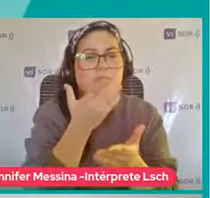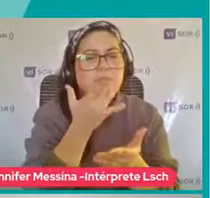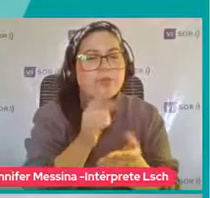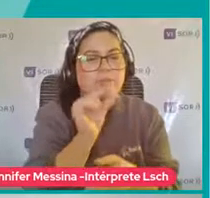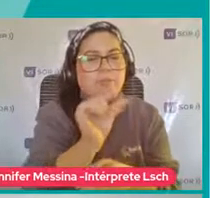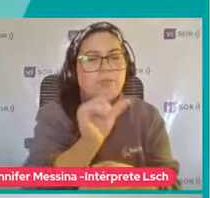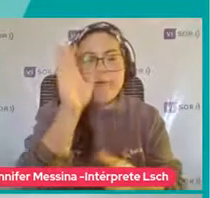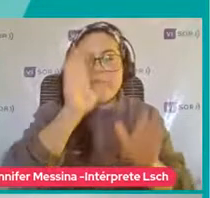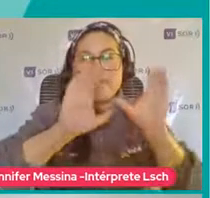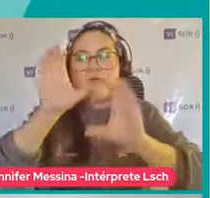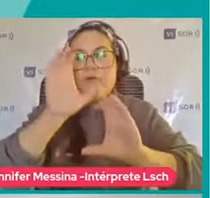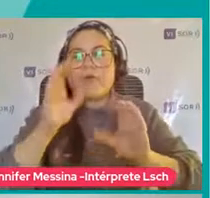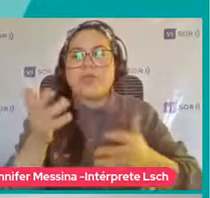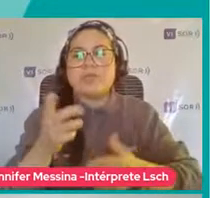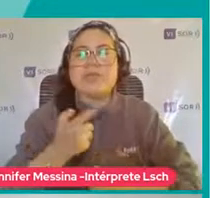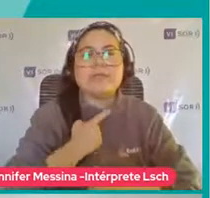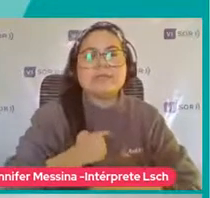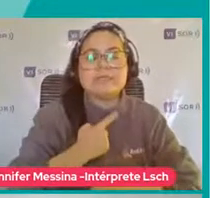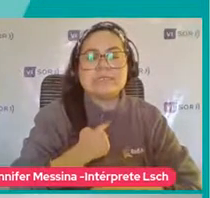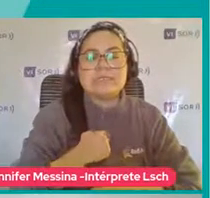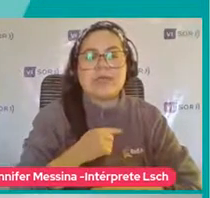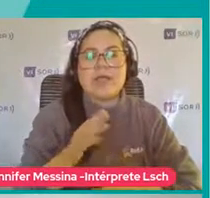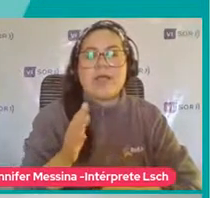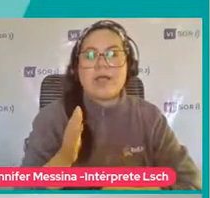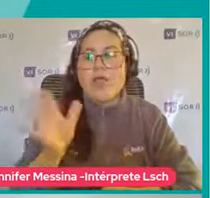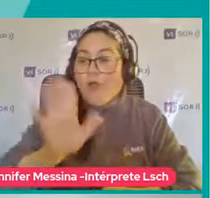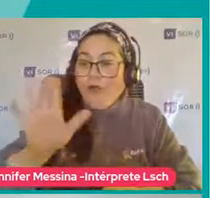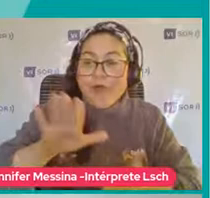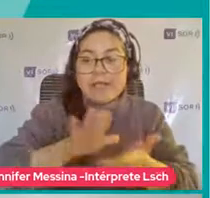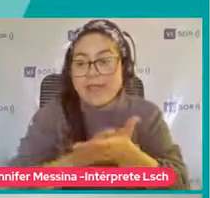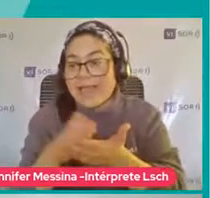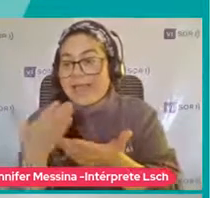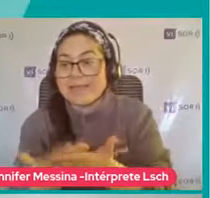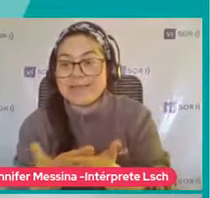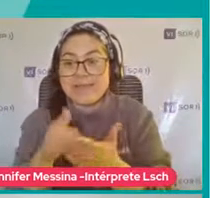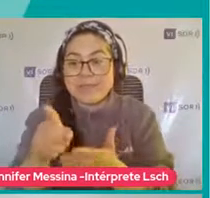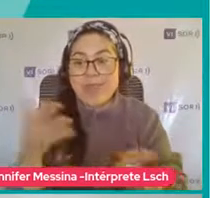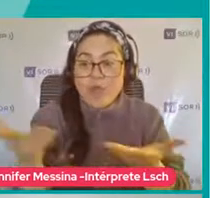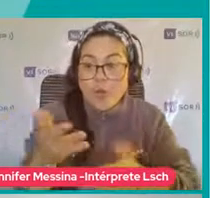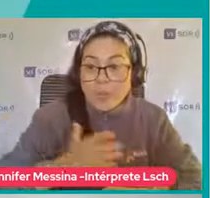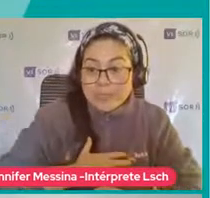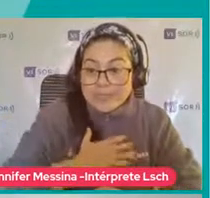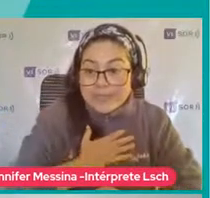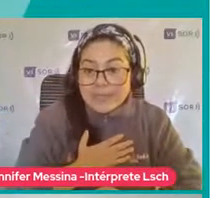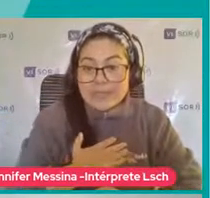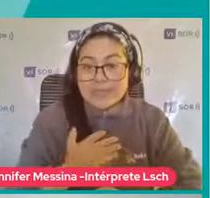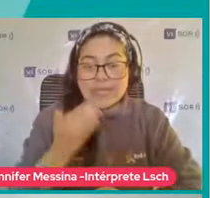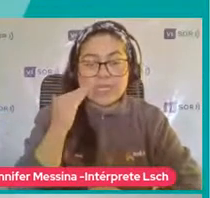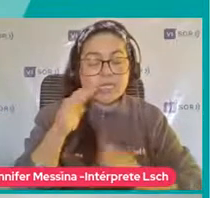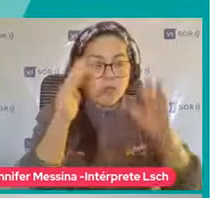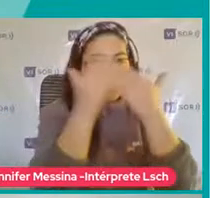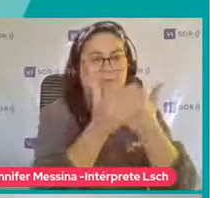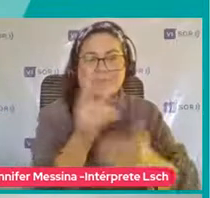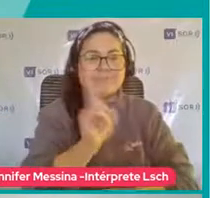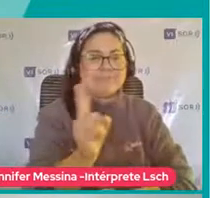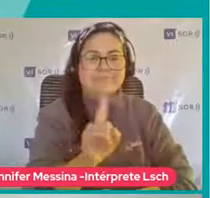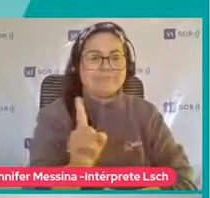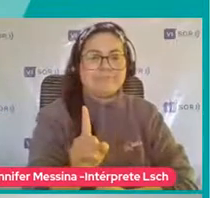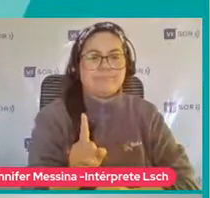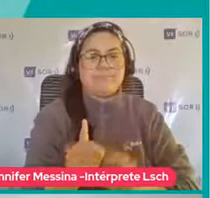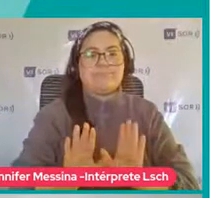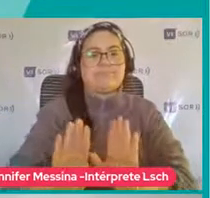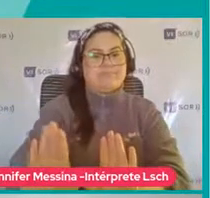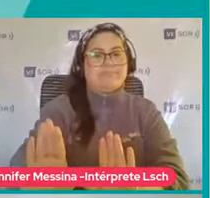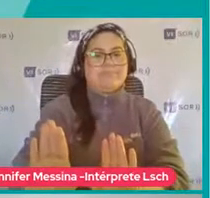mi Inquietud De decir Hola ¿Cómo estás? ¿Cómo te sientes? Los niños Con espectro autista Normalmente Son muy pasivos